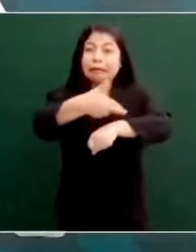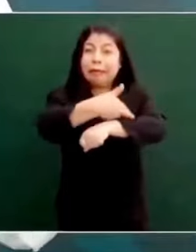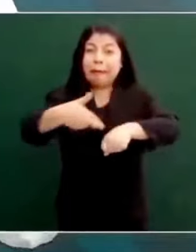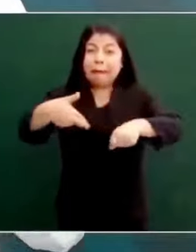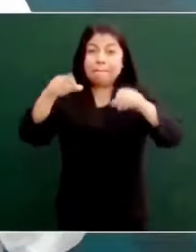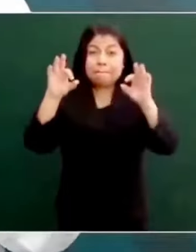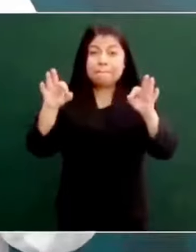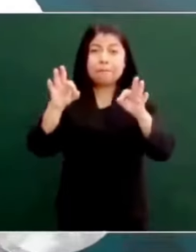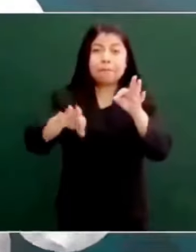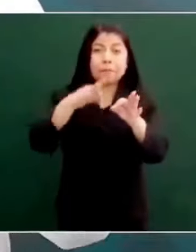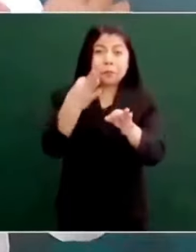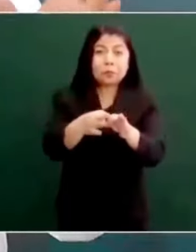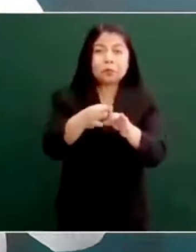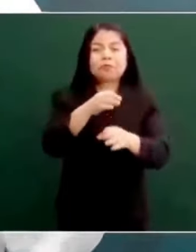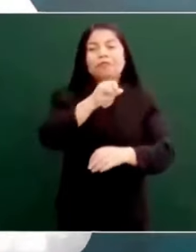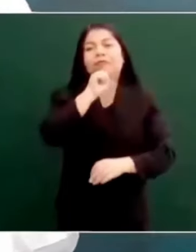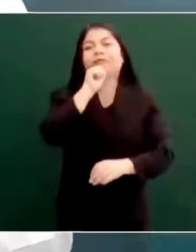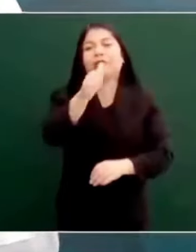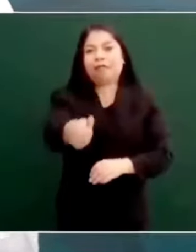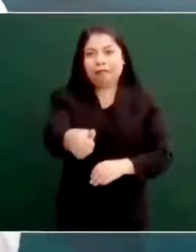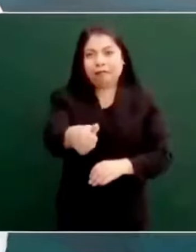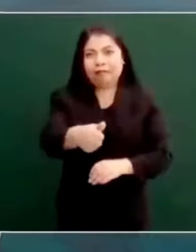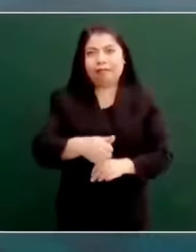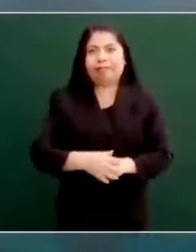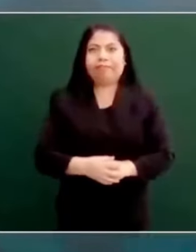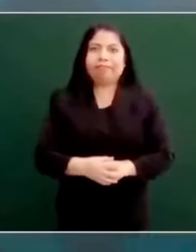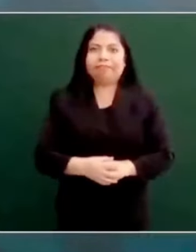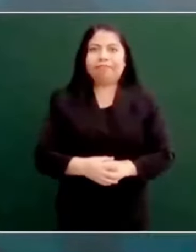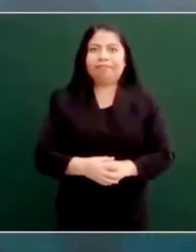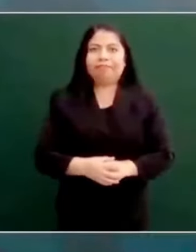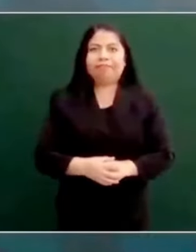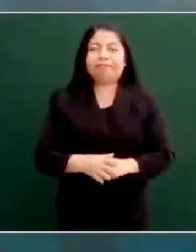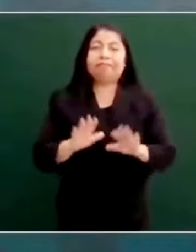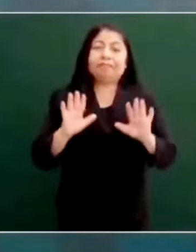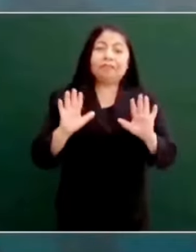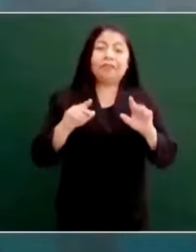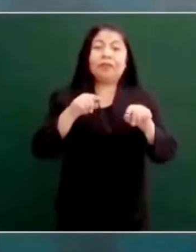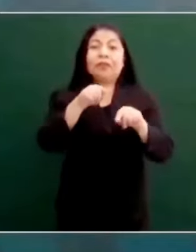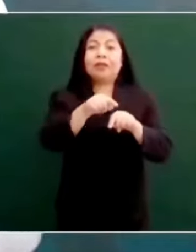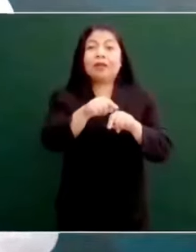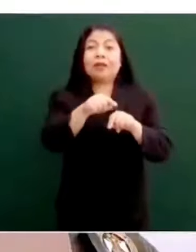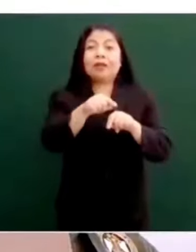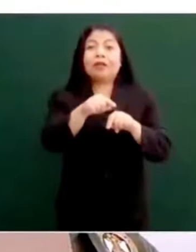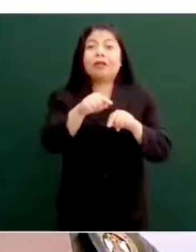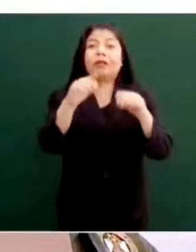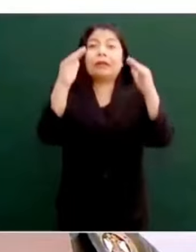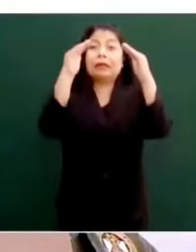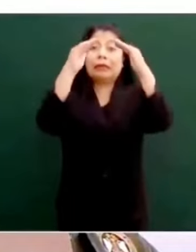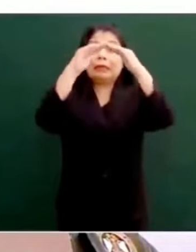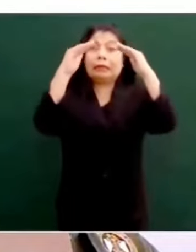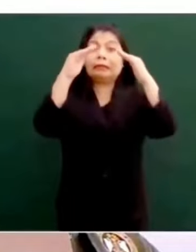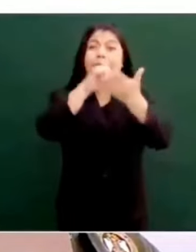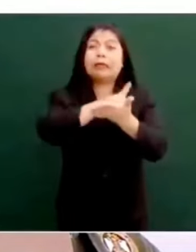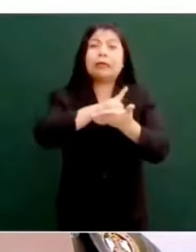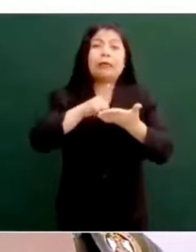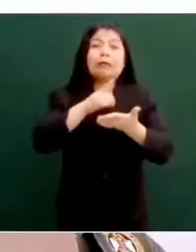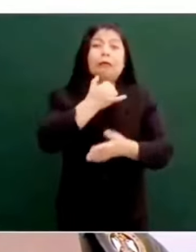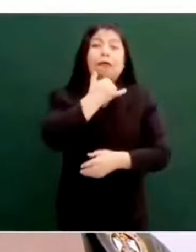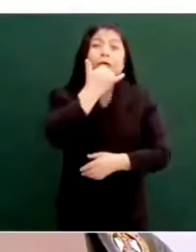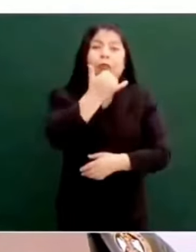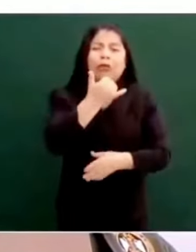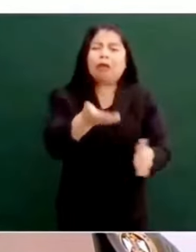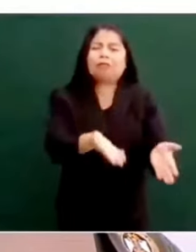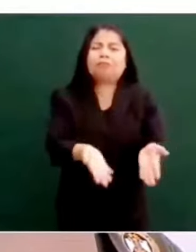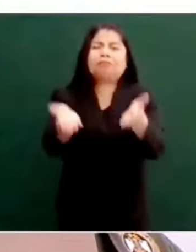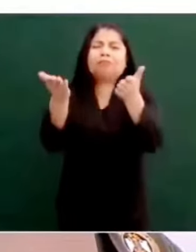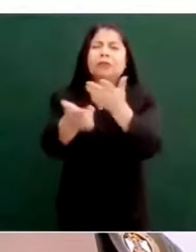el domicilio y para afuera, hicieron todo un